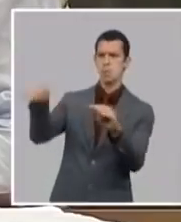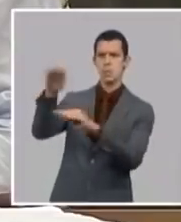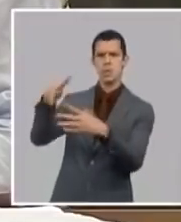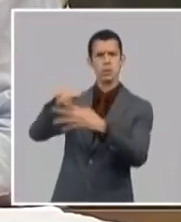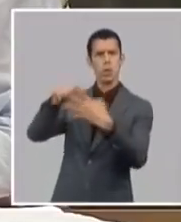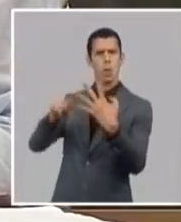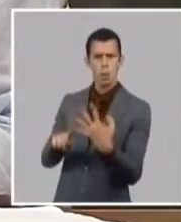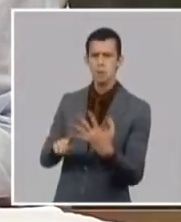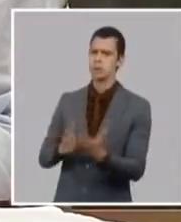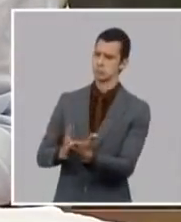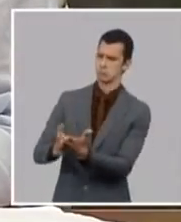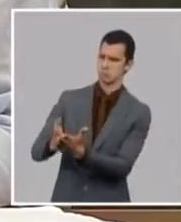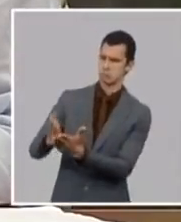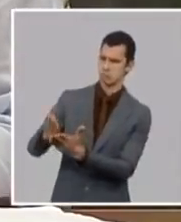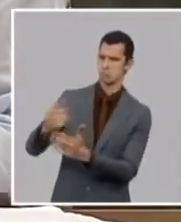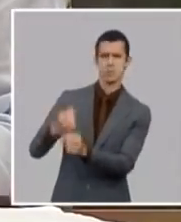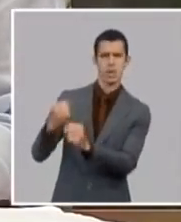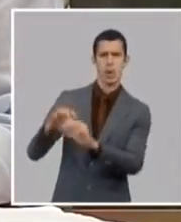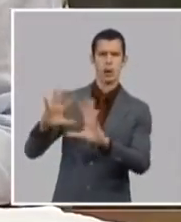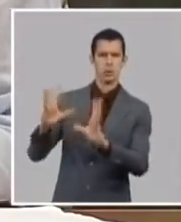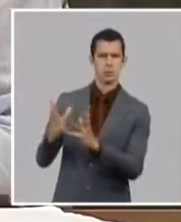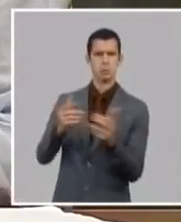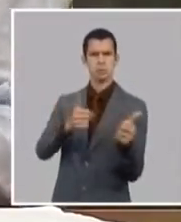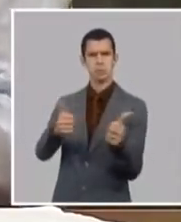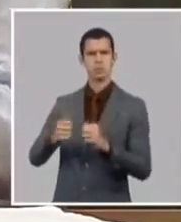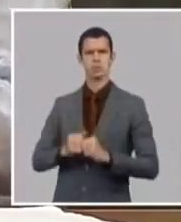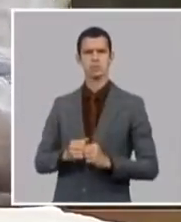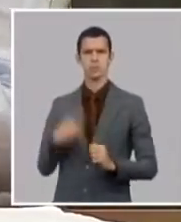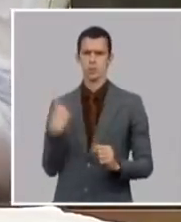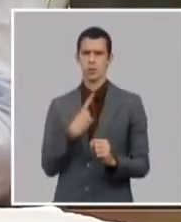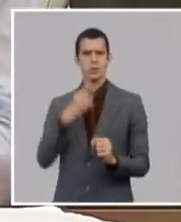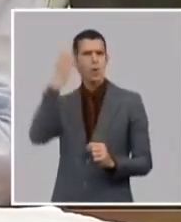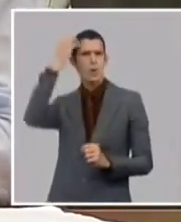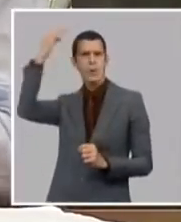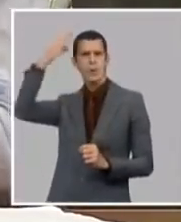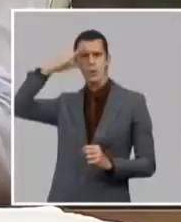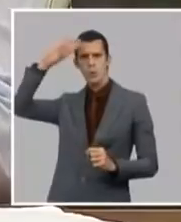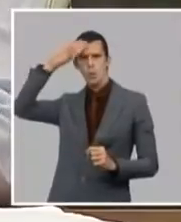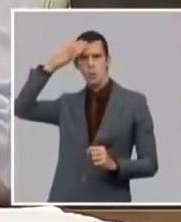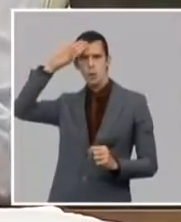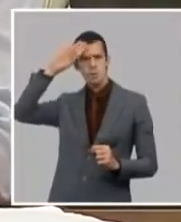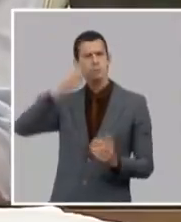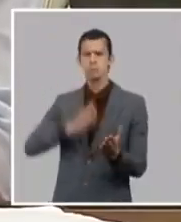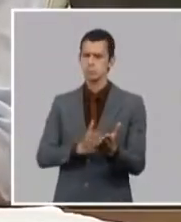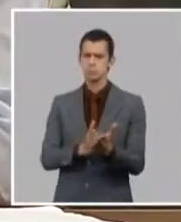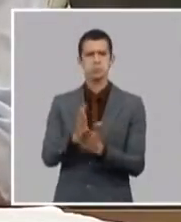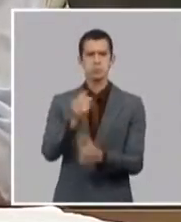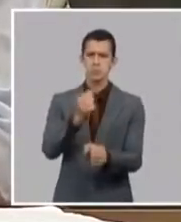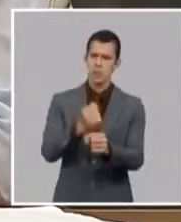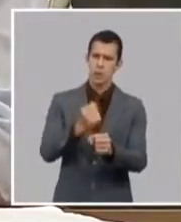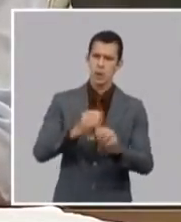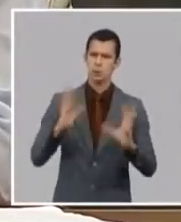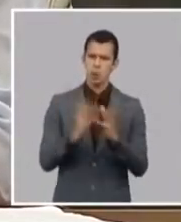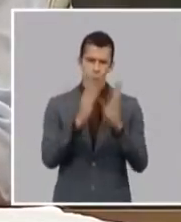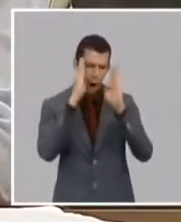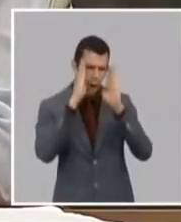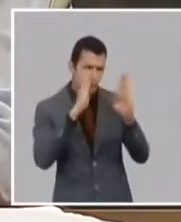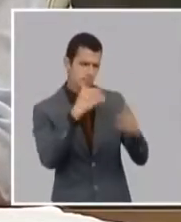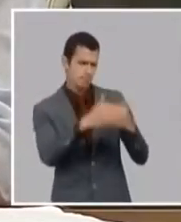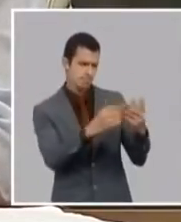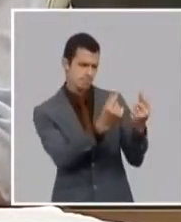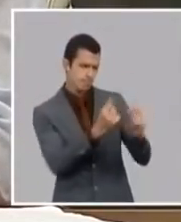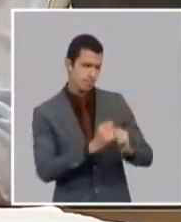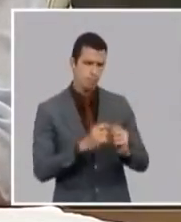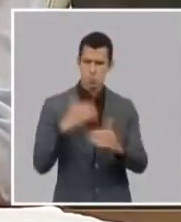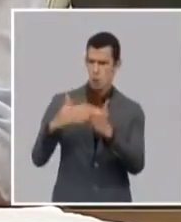y por lo tanto seguimos en sesiones de trabajo o análisis trabajando medidas políticas temas económicos los que se describieron